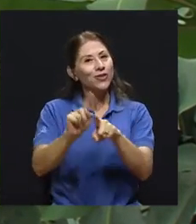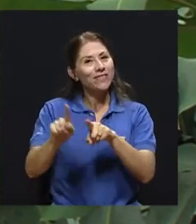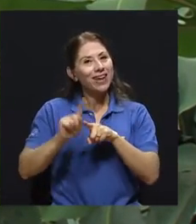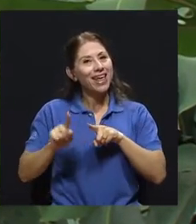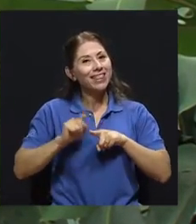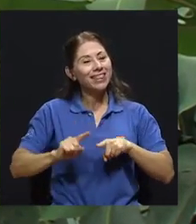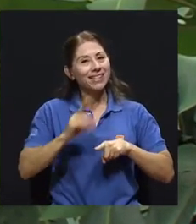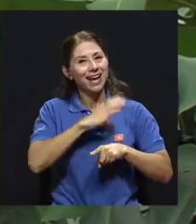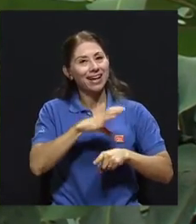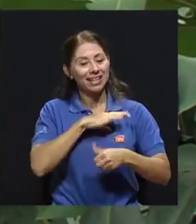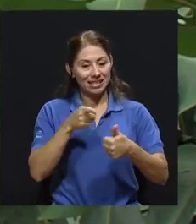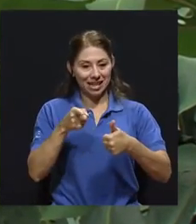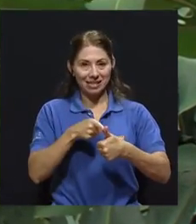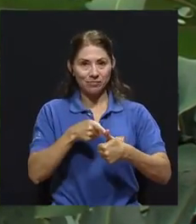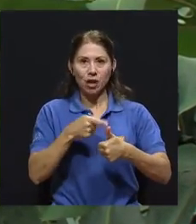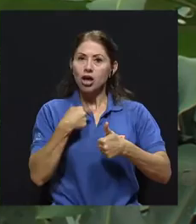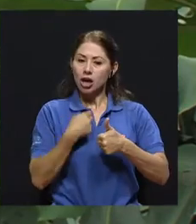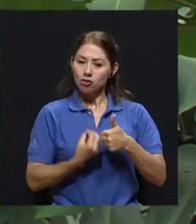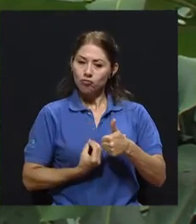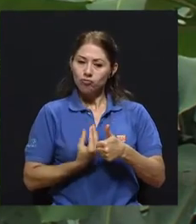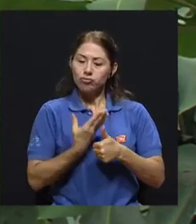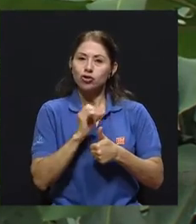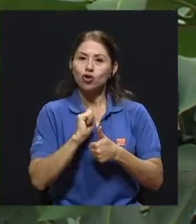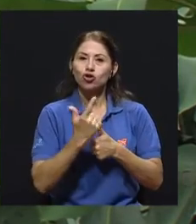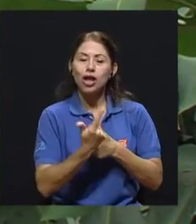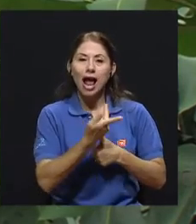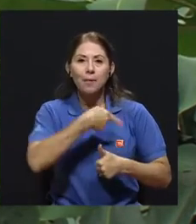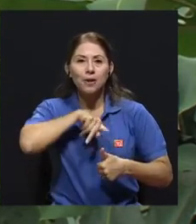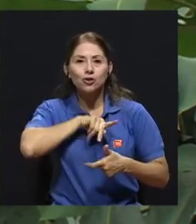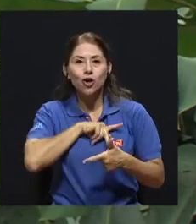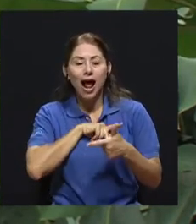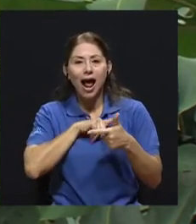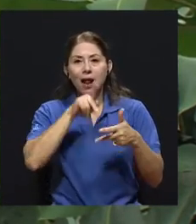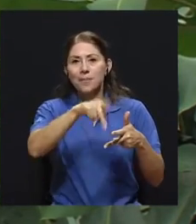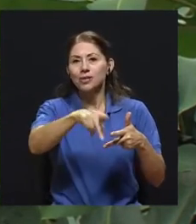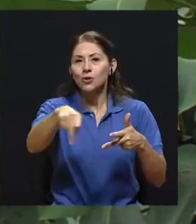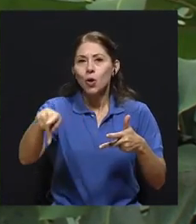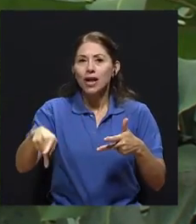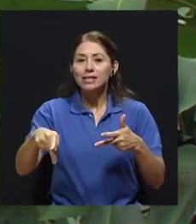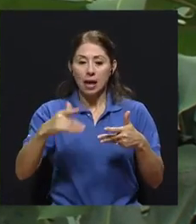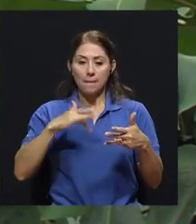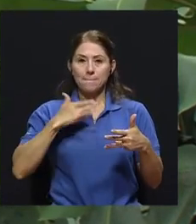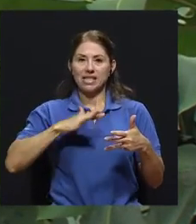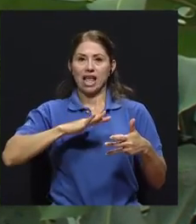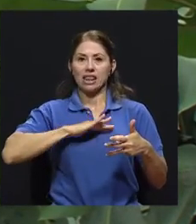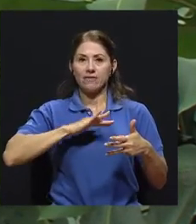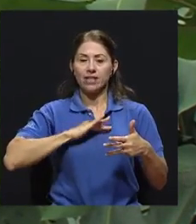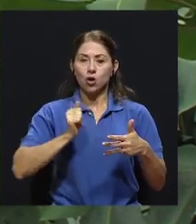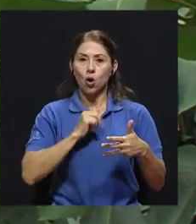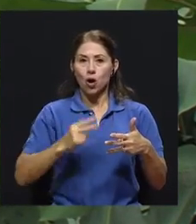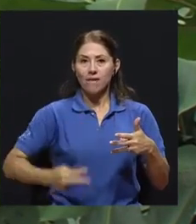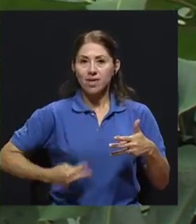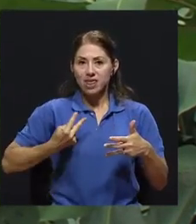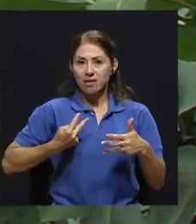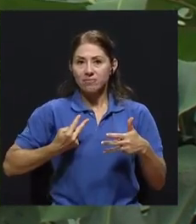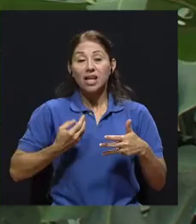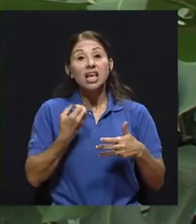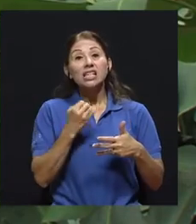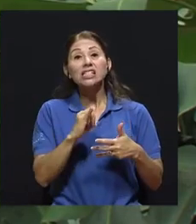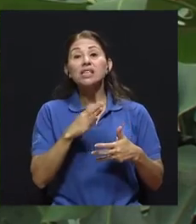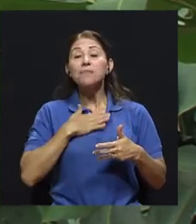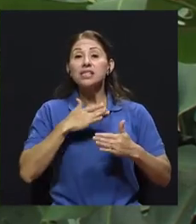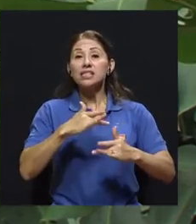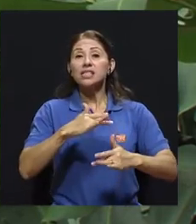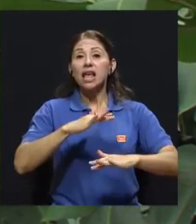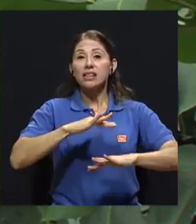Mi desempeño social, por ejemplo, mi relación con las personas, incluso mi satisfacción con la vida. Si mi satisfacción con la vida va a